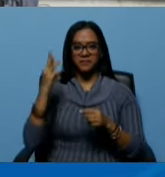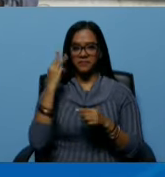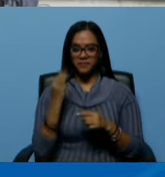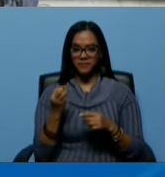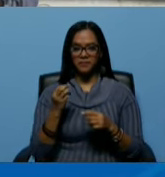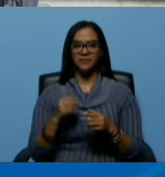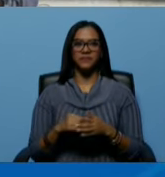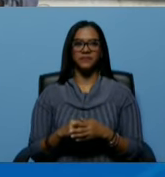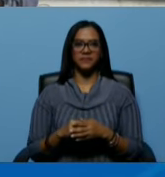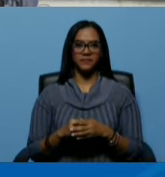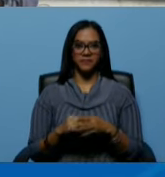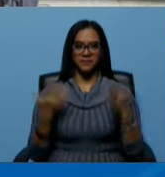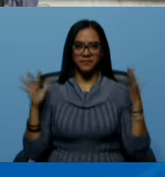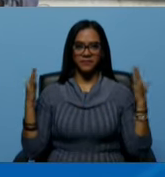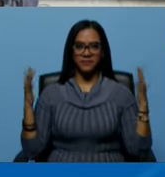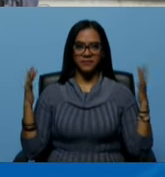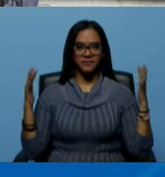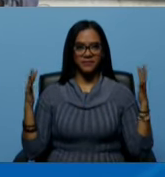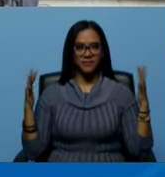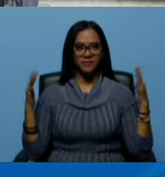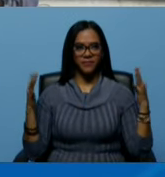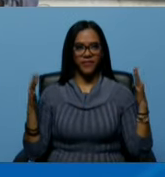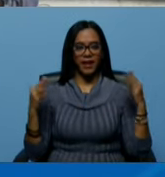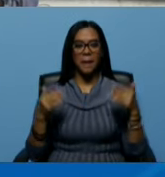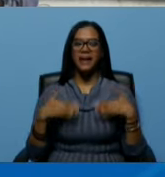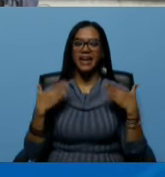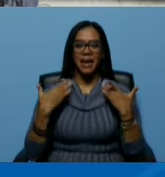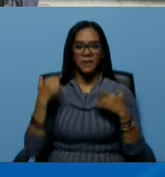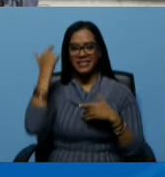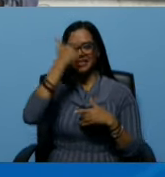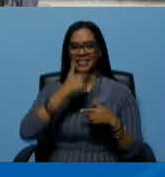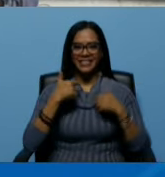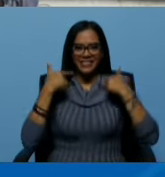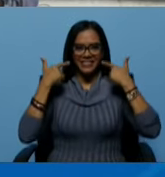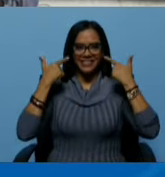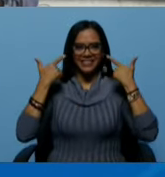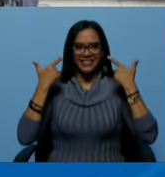me alegra mucho ver ese rostro brillante